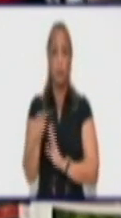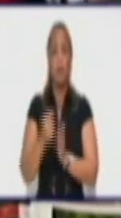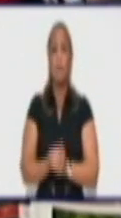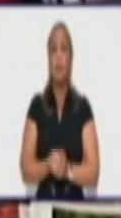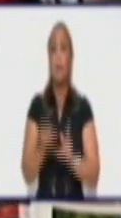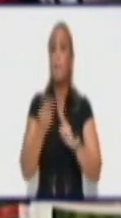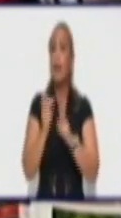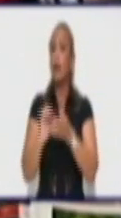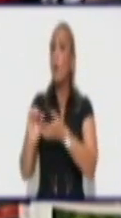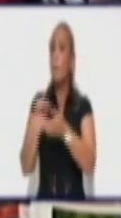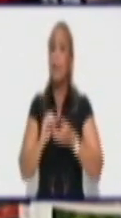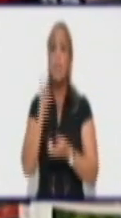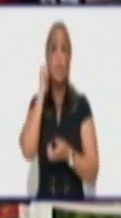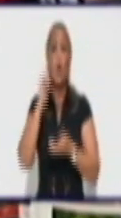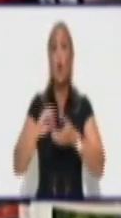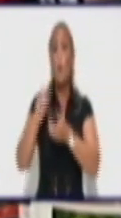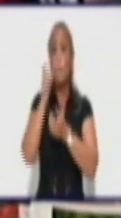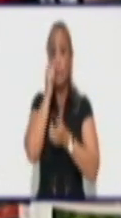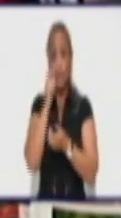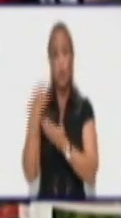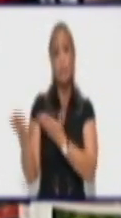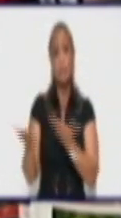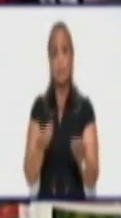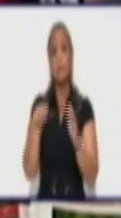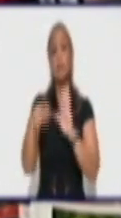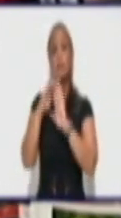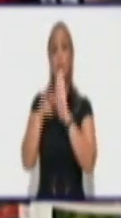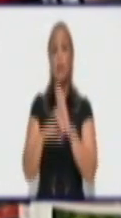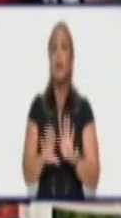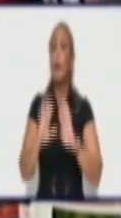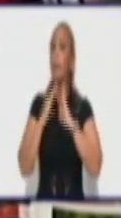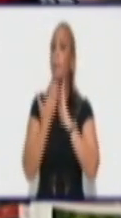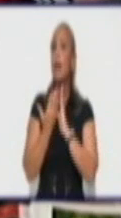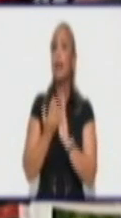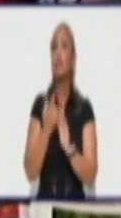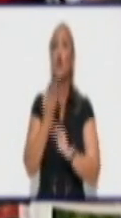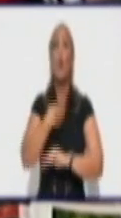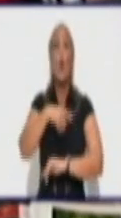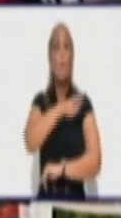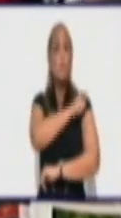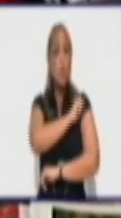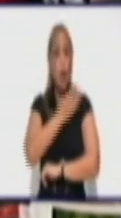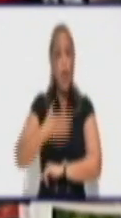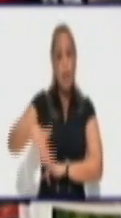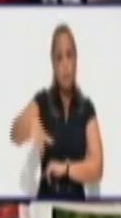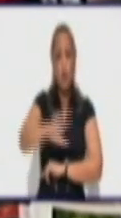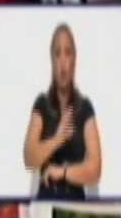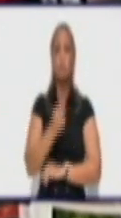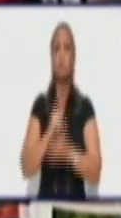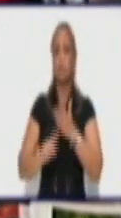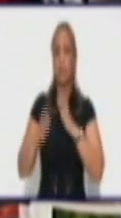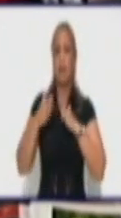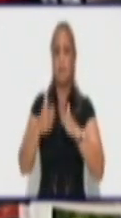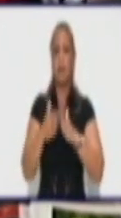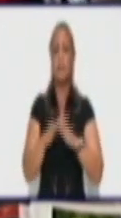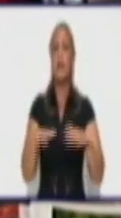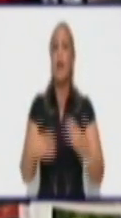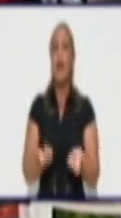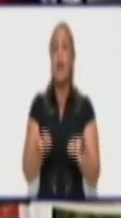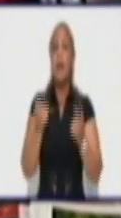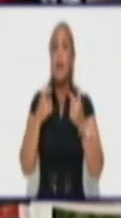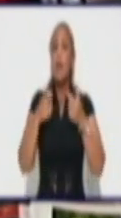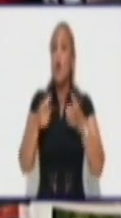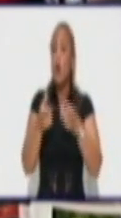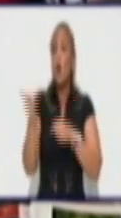para las compañeras y compañeros que nos acompañan en el estudio y para todo nuestro pueblo granmense. Bueno, los Comités de Defensa de la